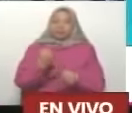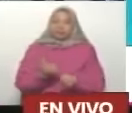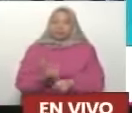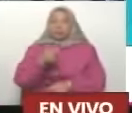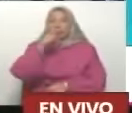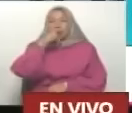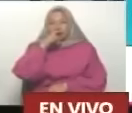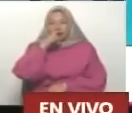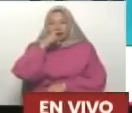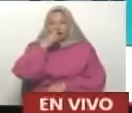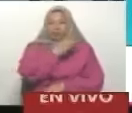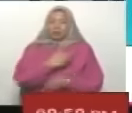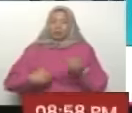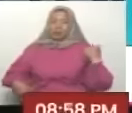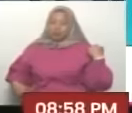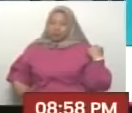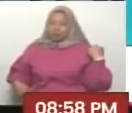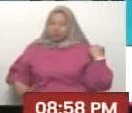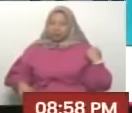Nicolás, presidente.